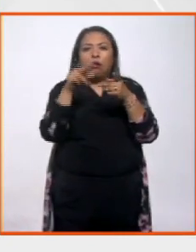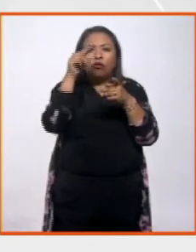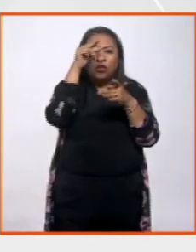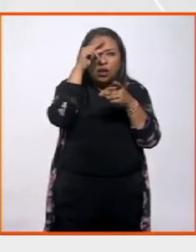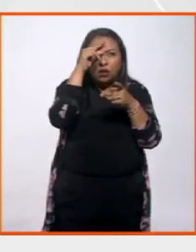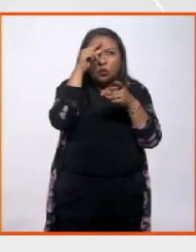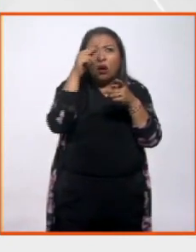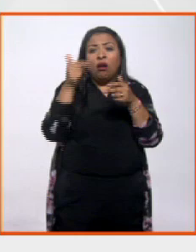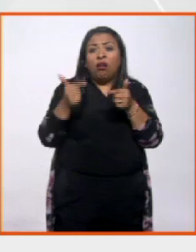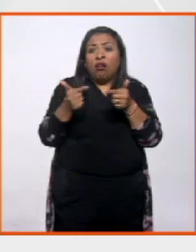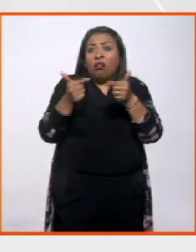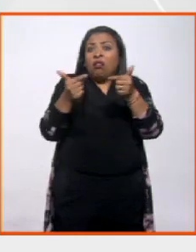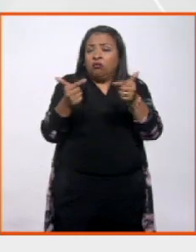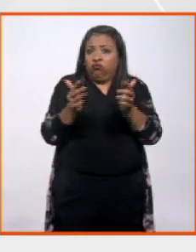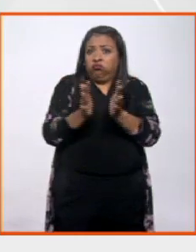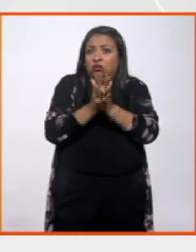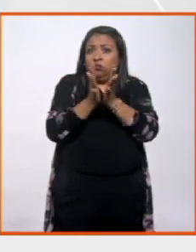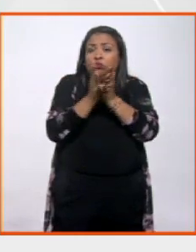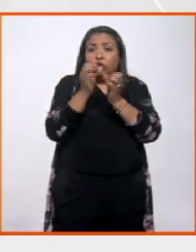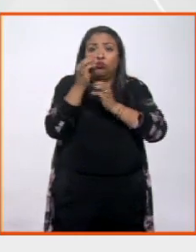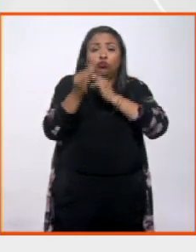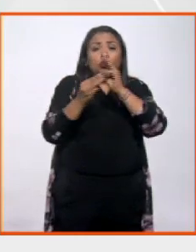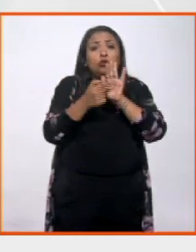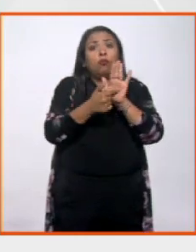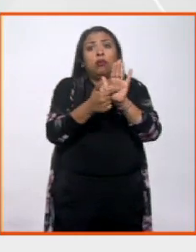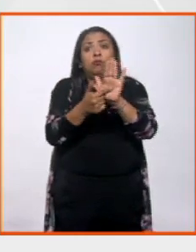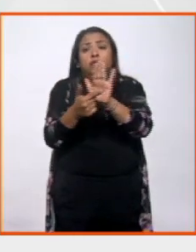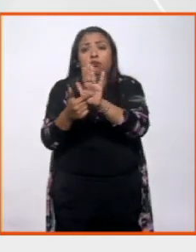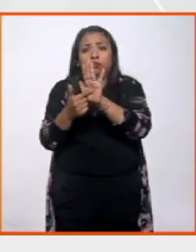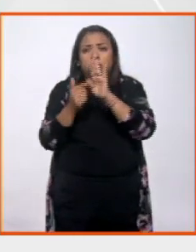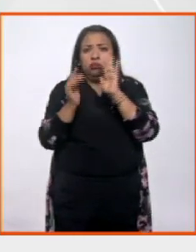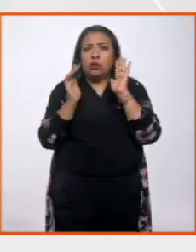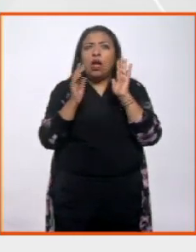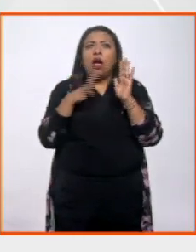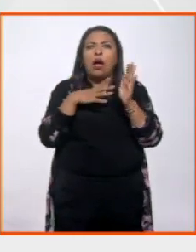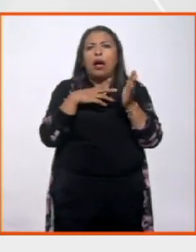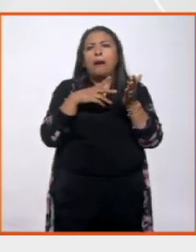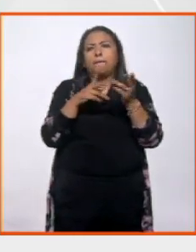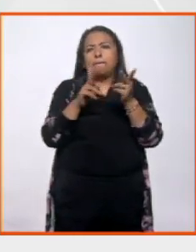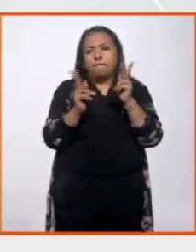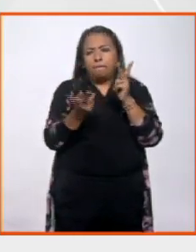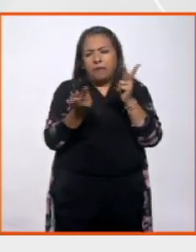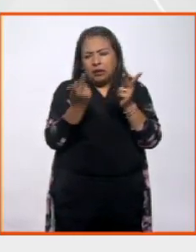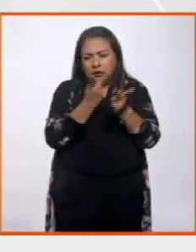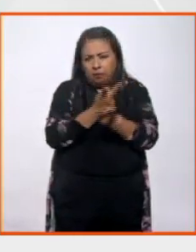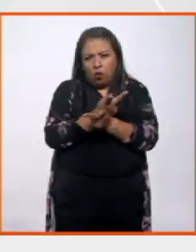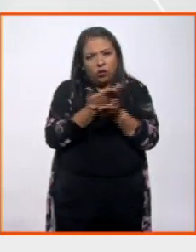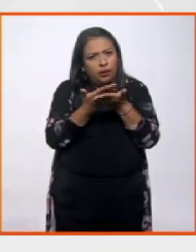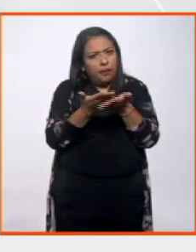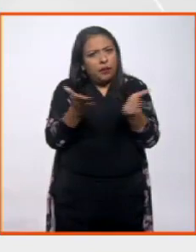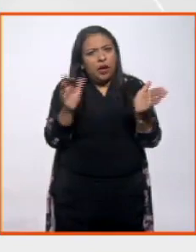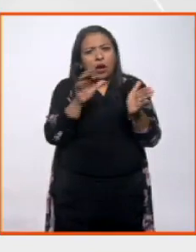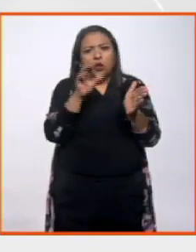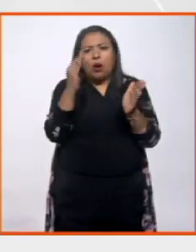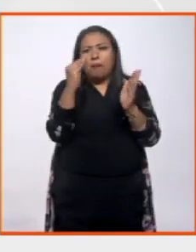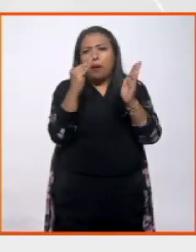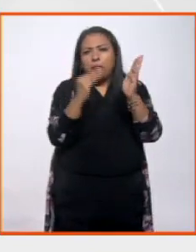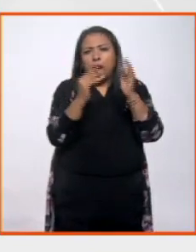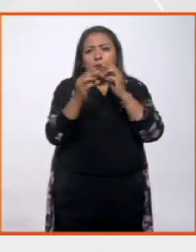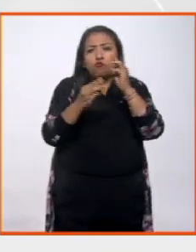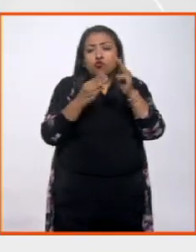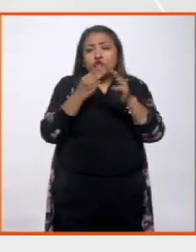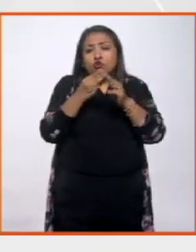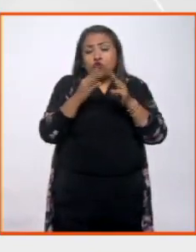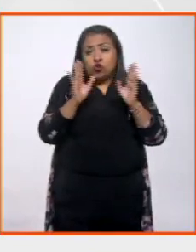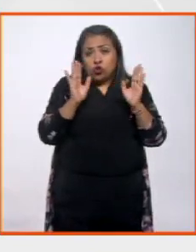con varias generaciones en activo, presentes en todo el mundo, con pasaportes abiertos a la cartografía del mundo,